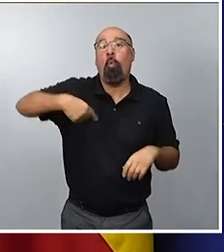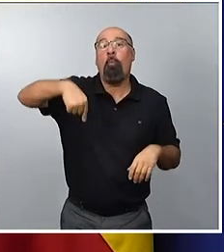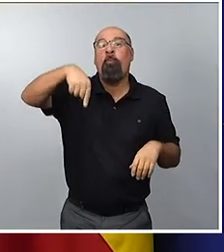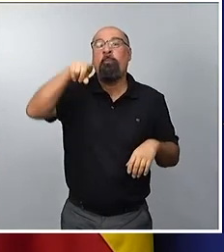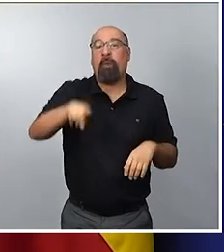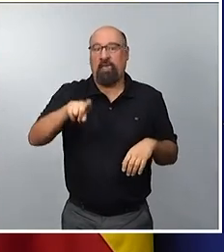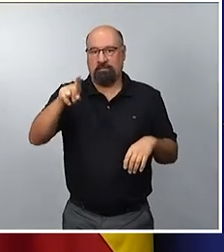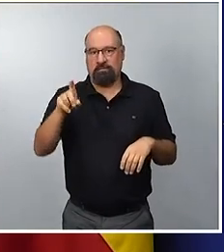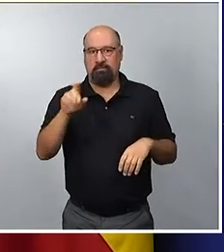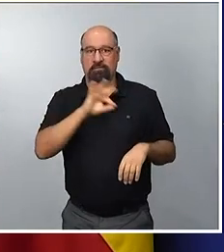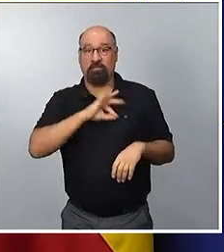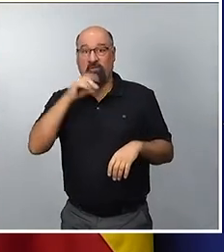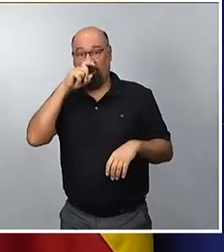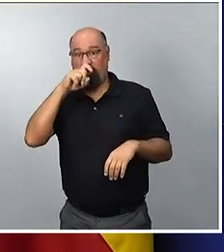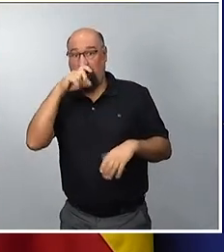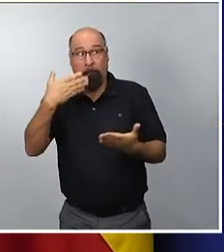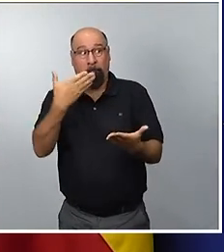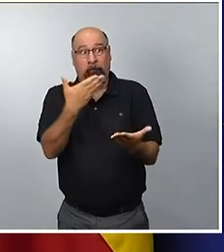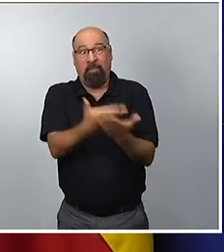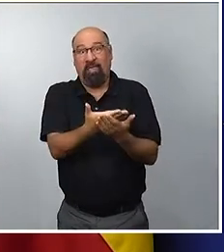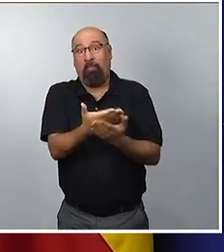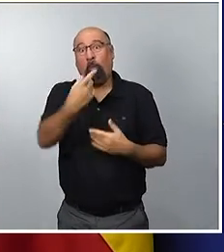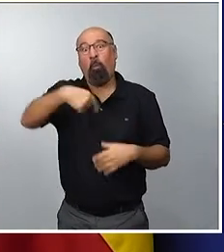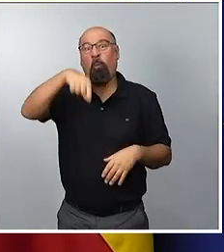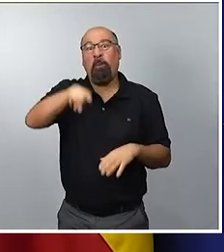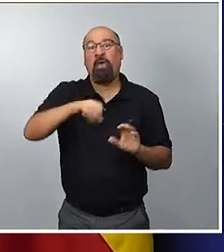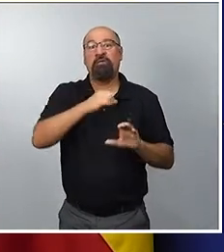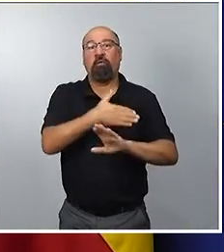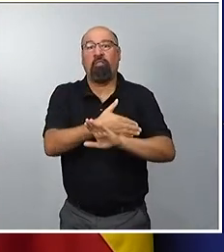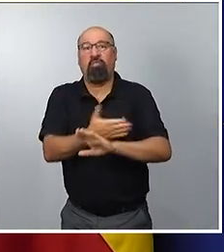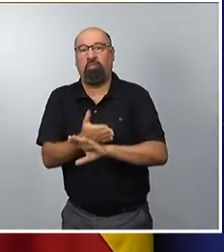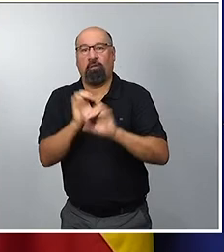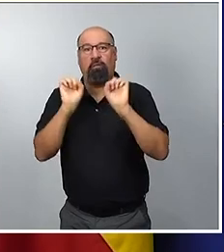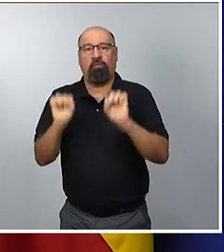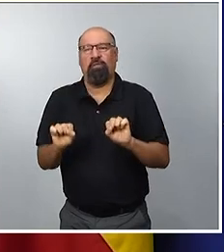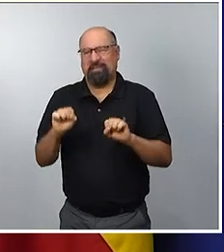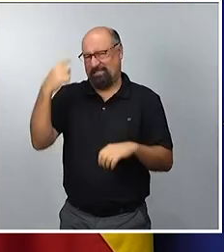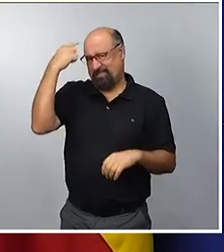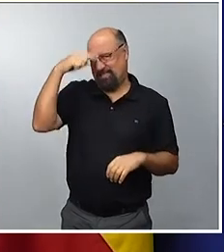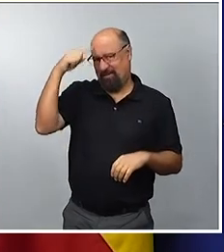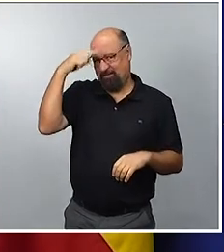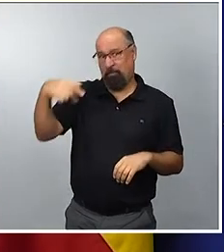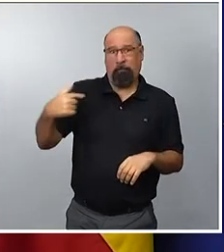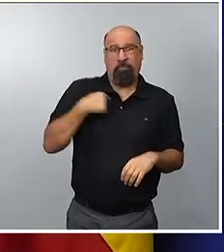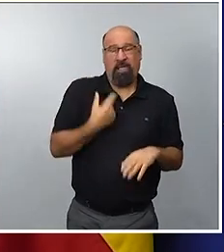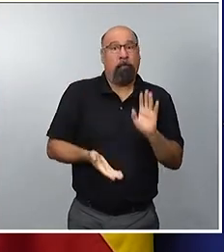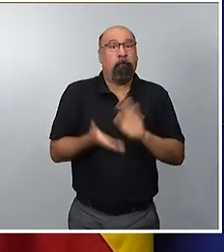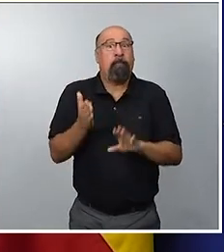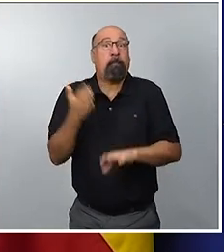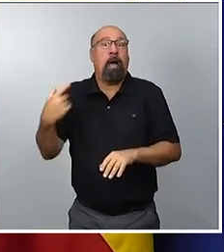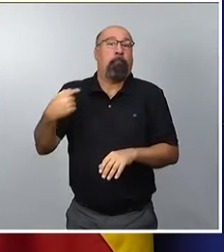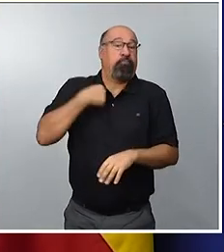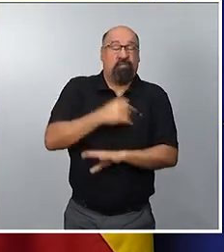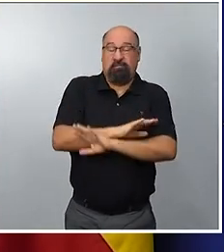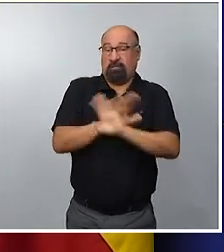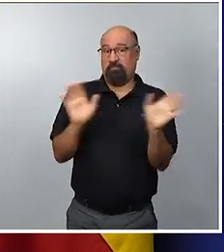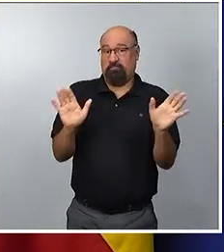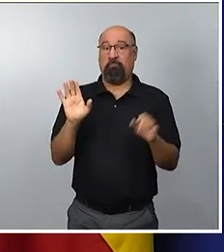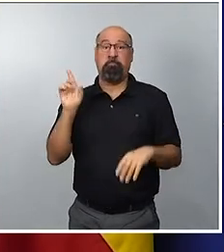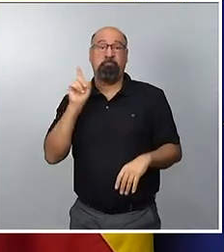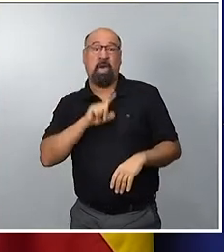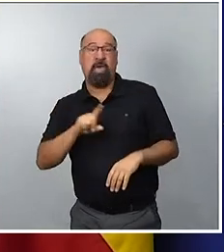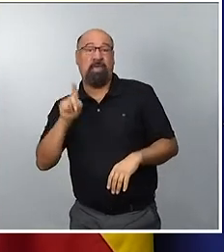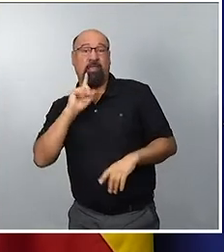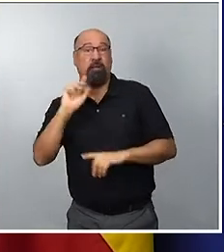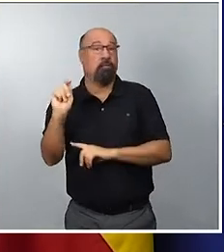a España sabiendo, como nos ha expresado, que va a perder, que es mentira, que no será capaz de conseguir más